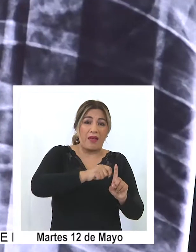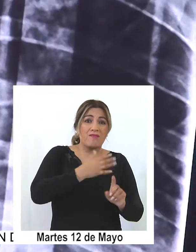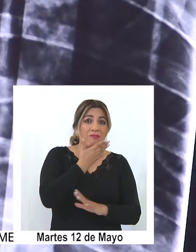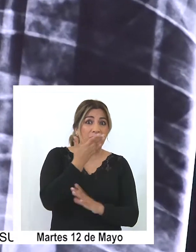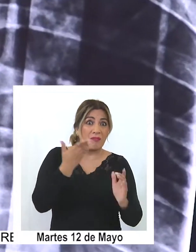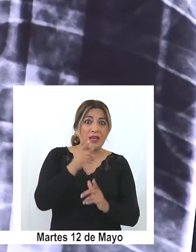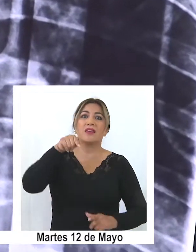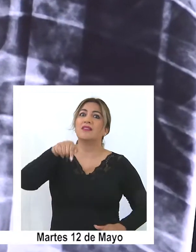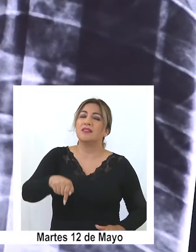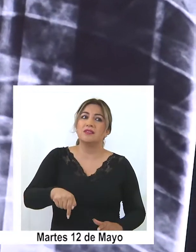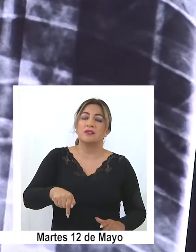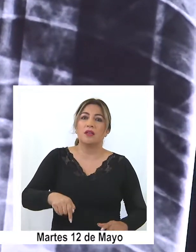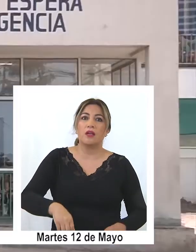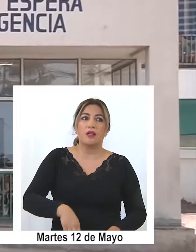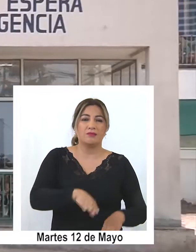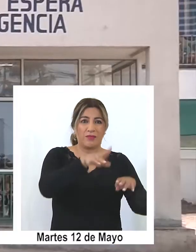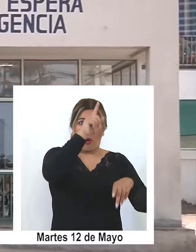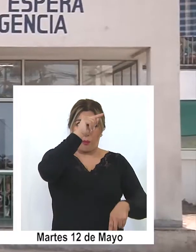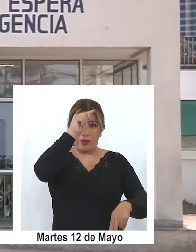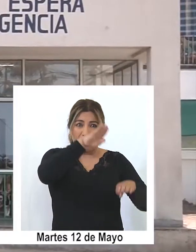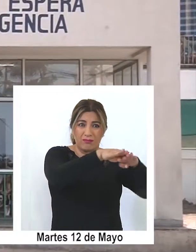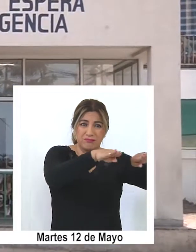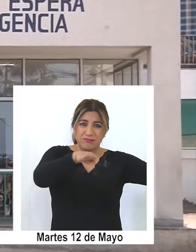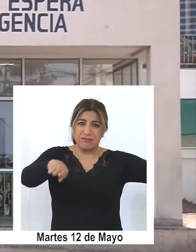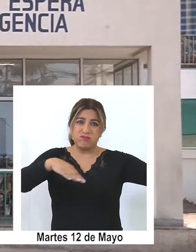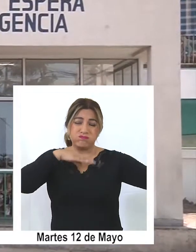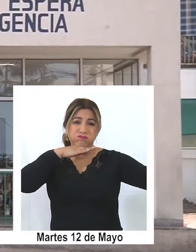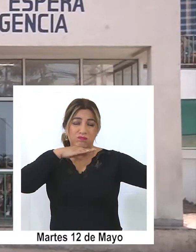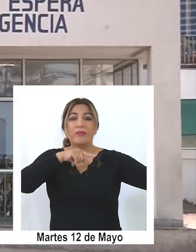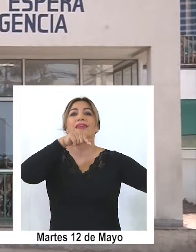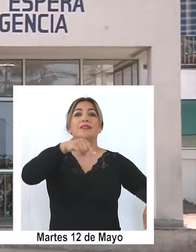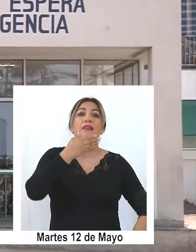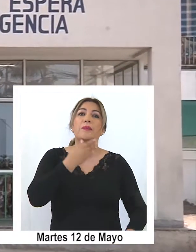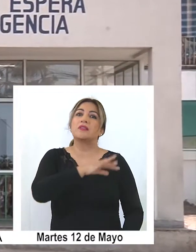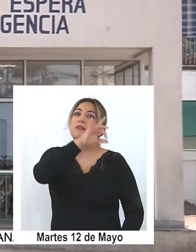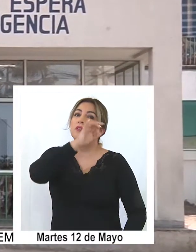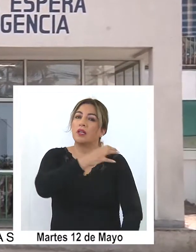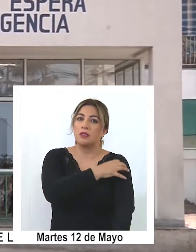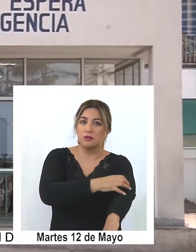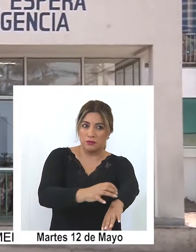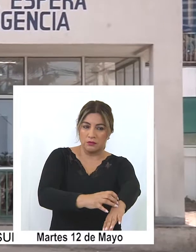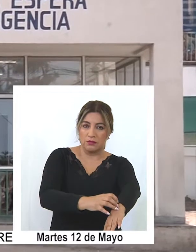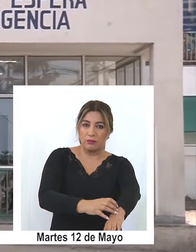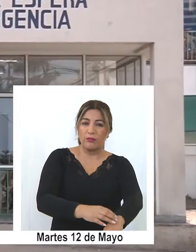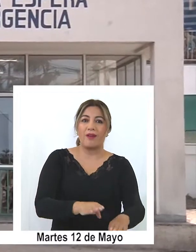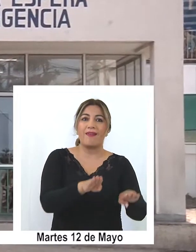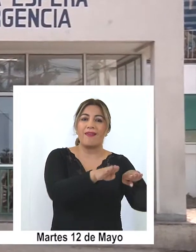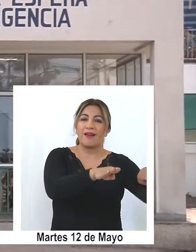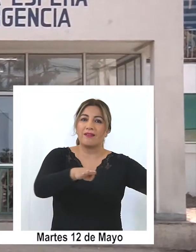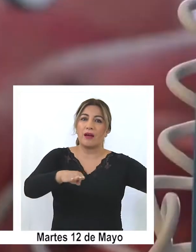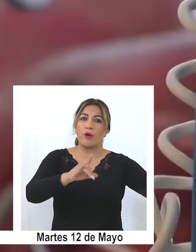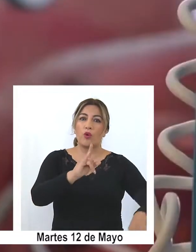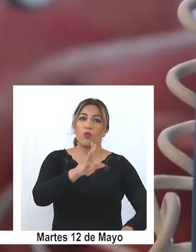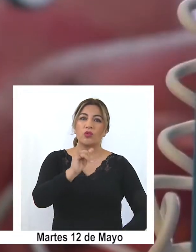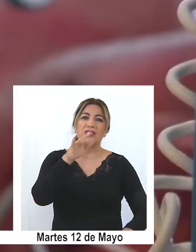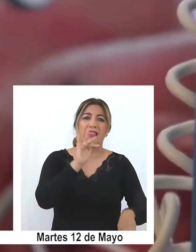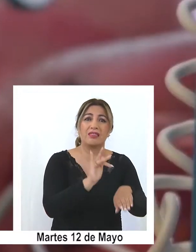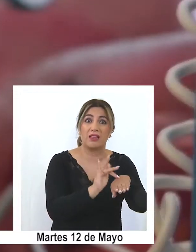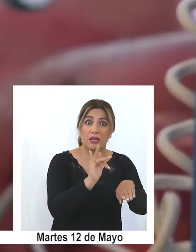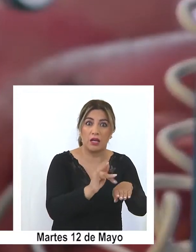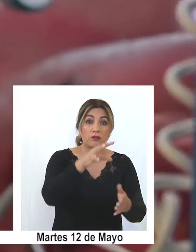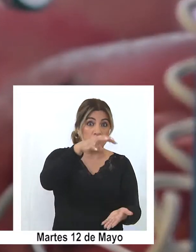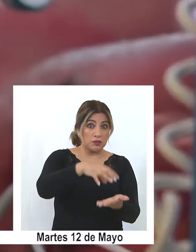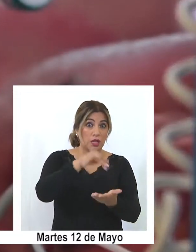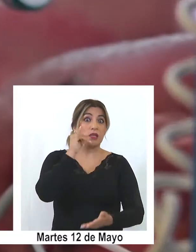está amenazando con el colapso de los recintos asistenciales en el país, especialmente las camas UCI. Nuestra